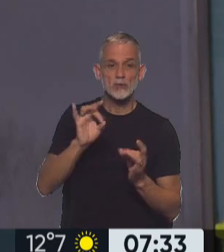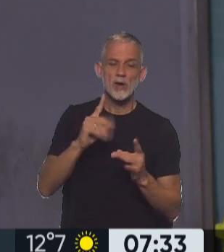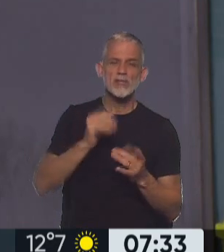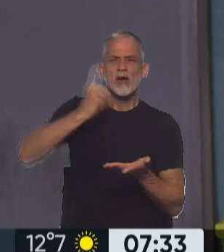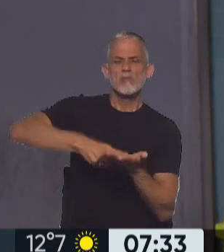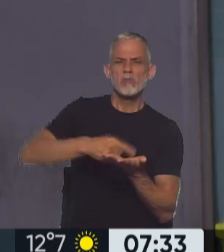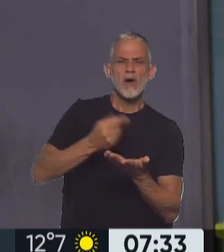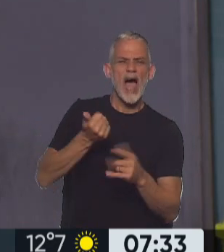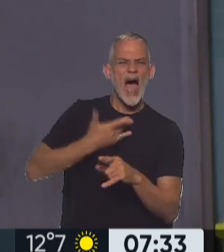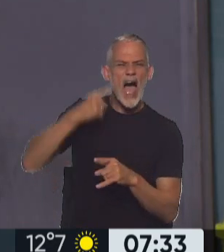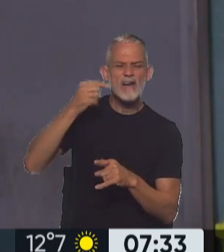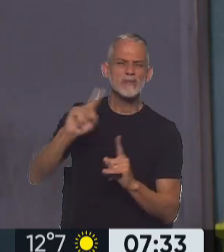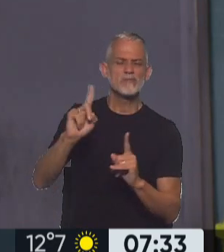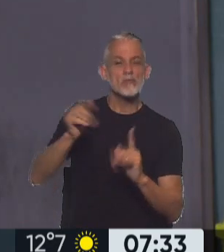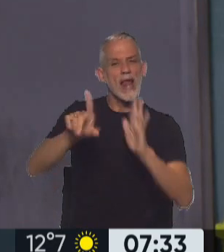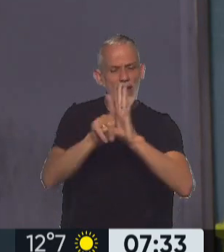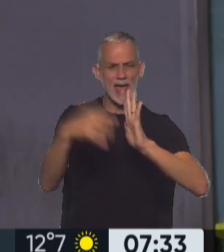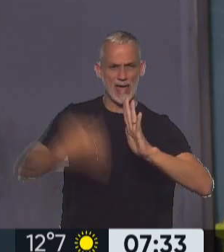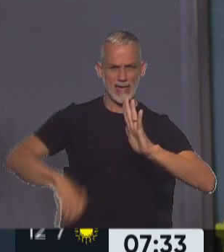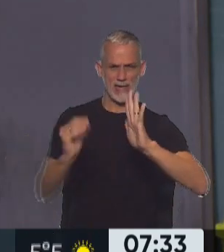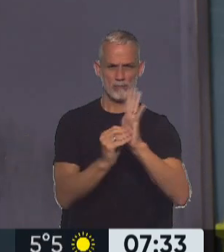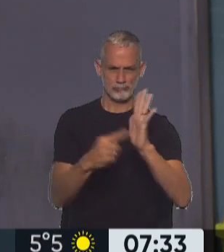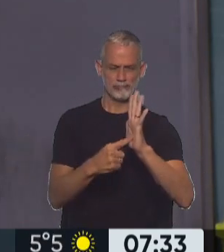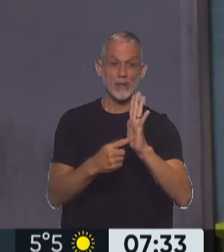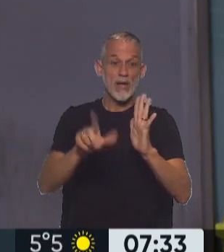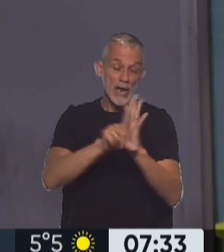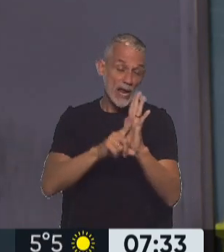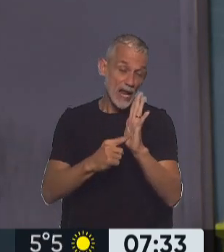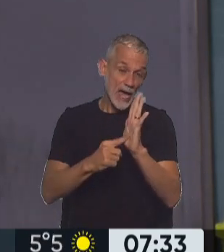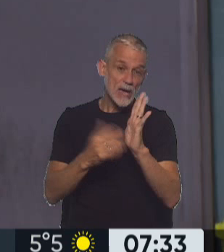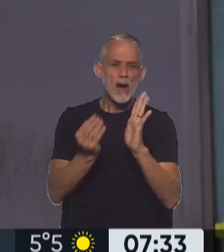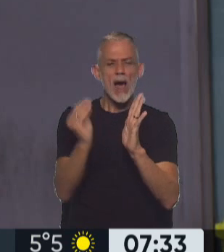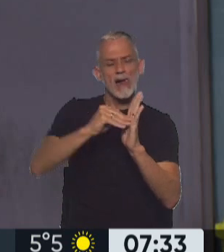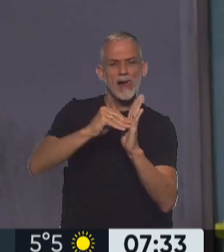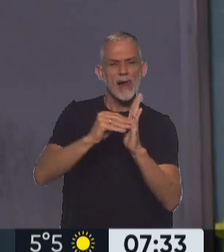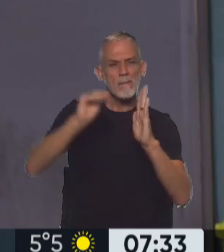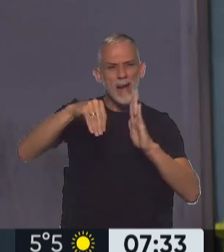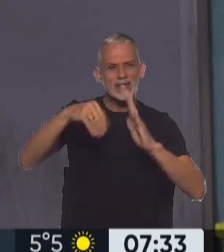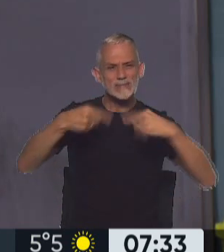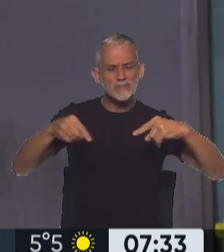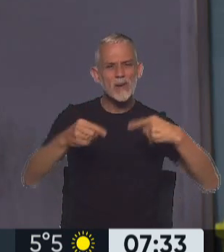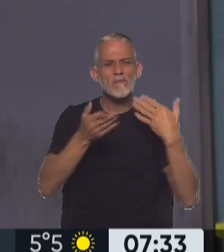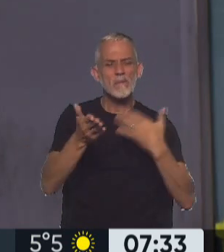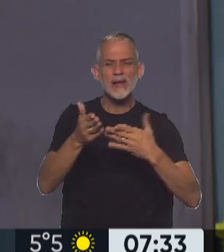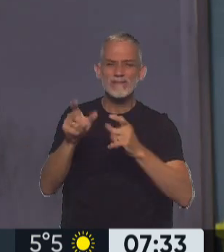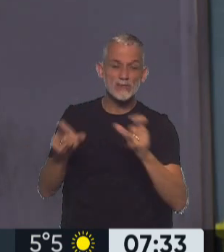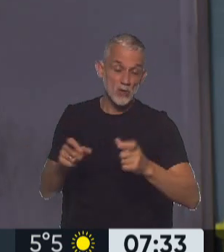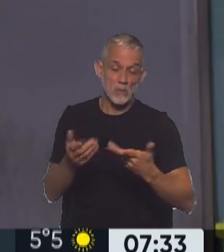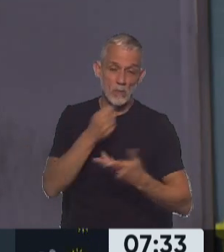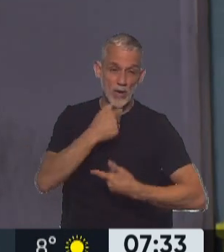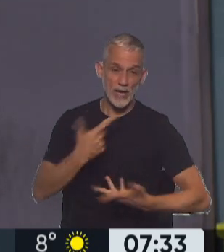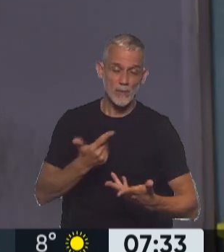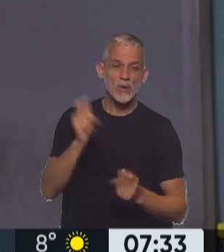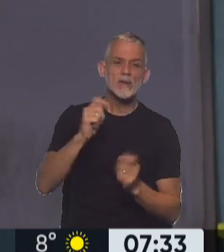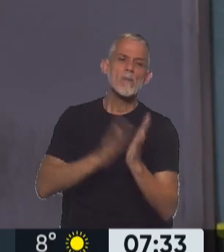resolución de AFIP, sino que sea una ley. Y que a esa ley le podamos agregar otros beneficiarios como son